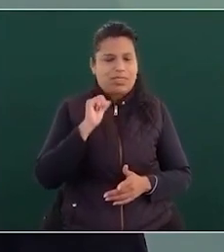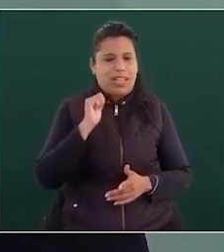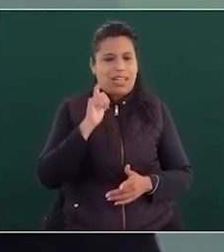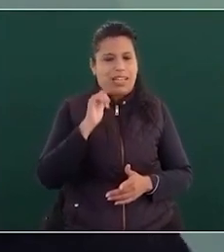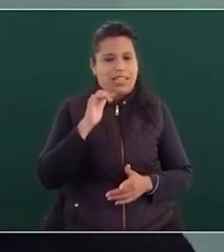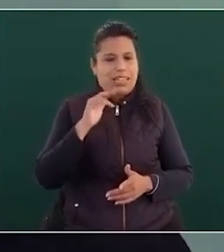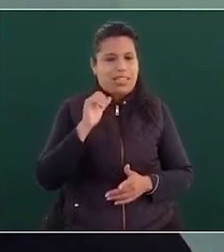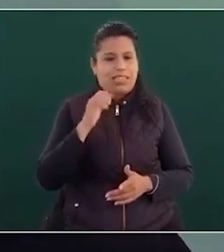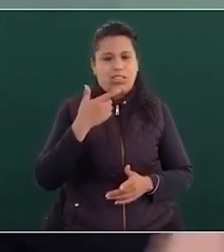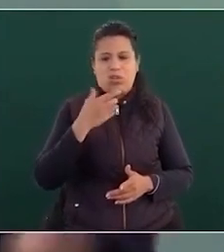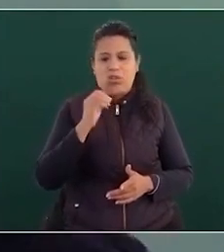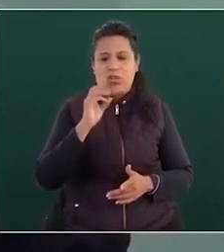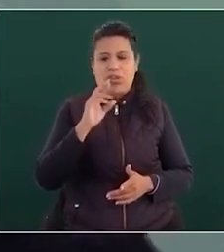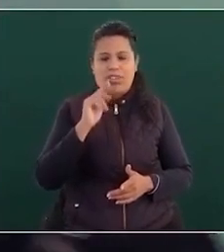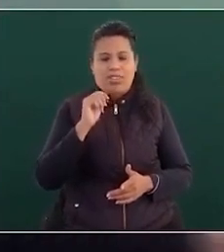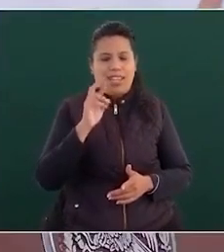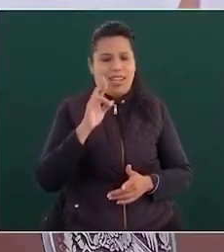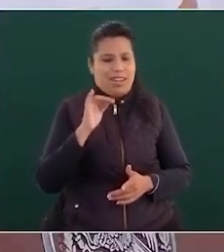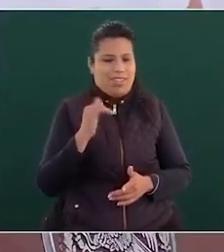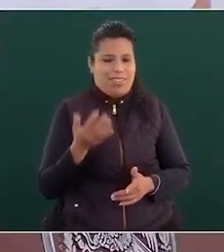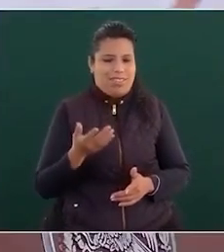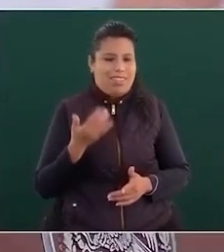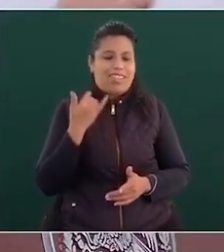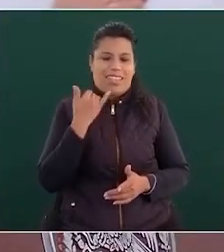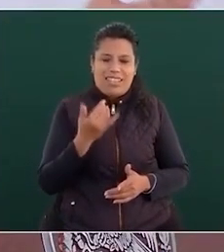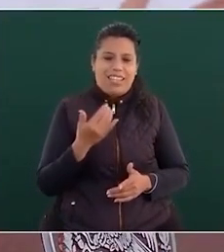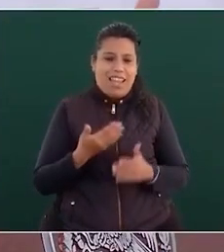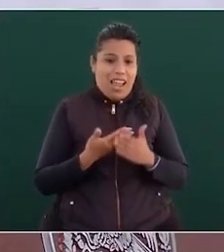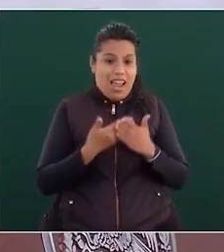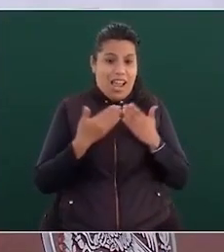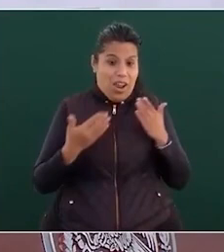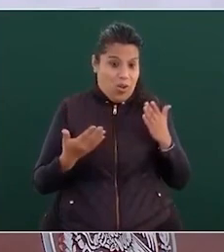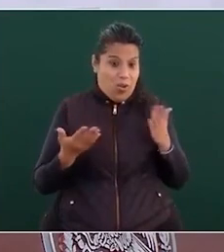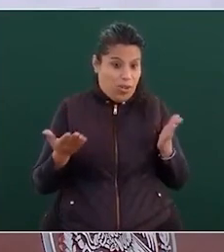a bueno ahora tienen su bloque